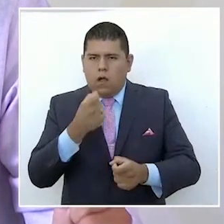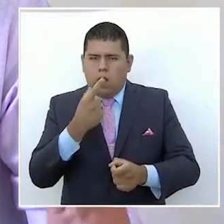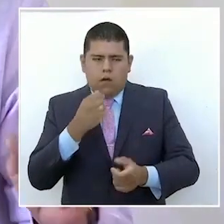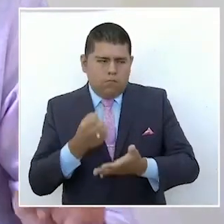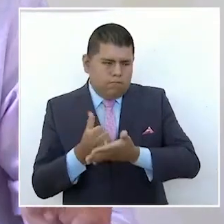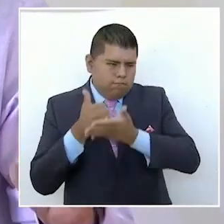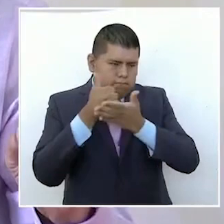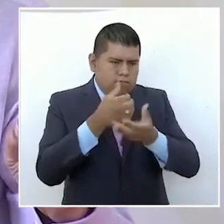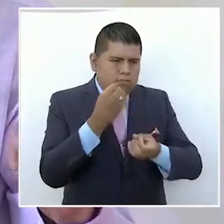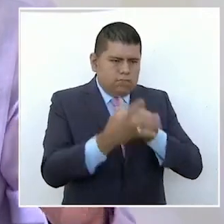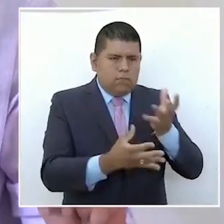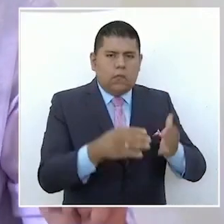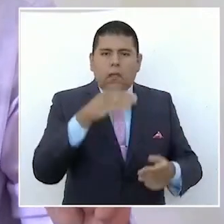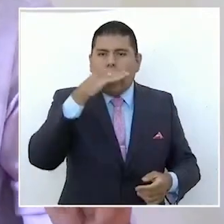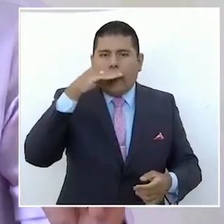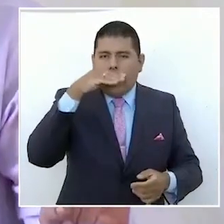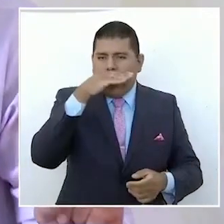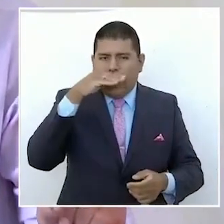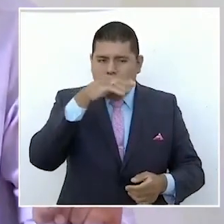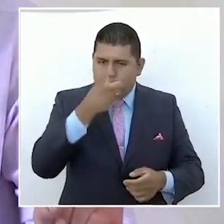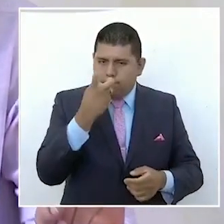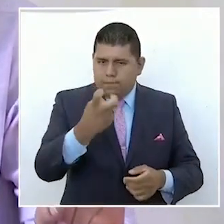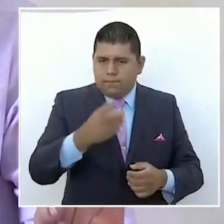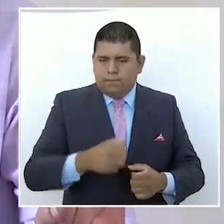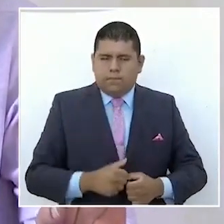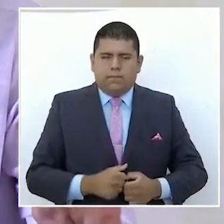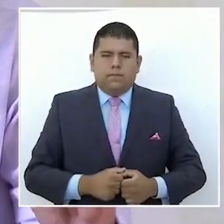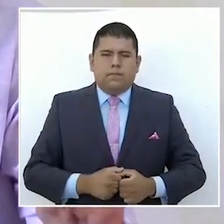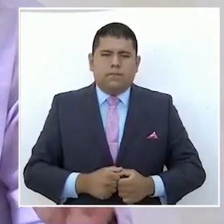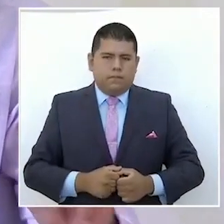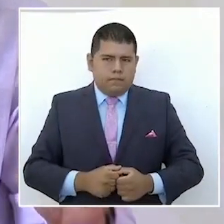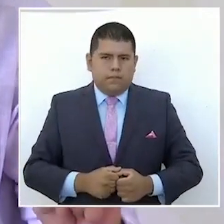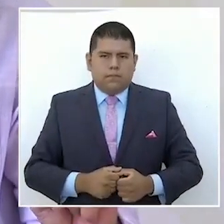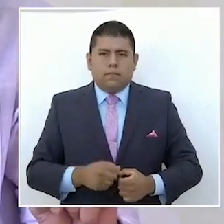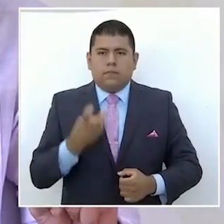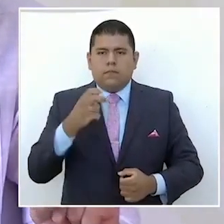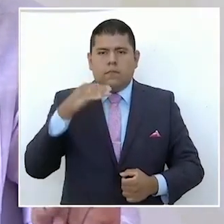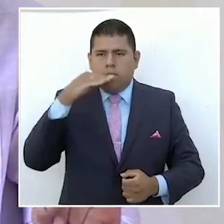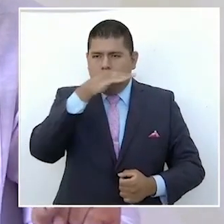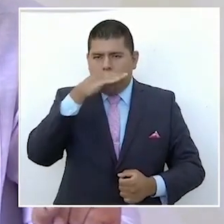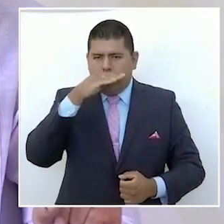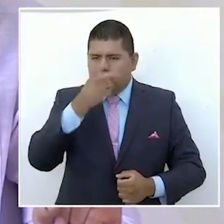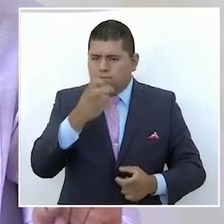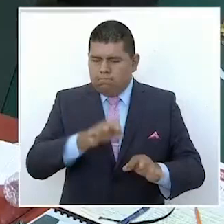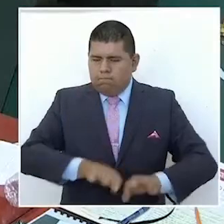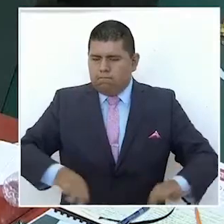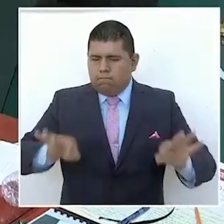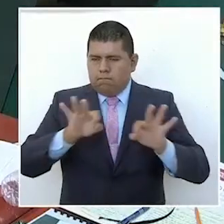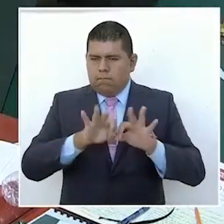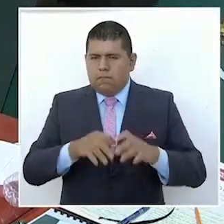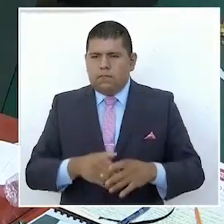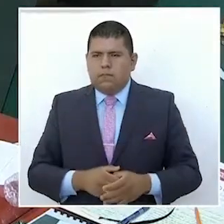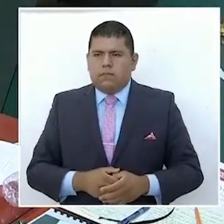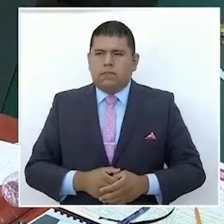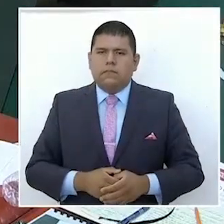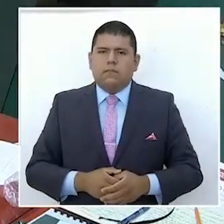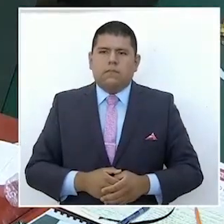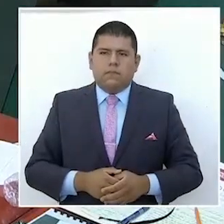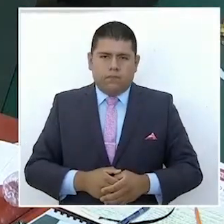de manera gratuita. Es la gratuidad, ese es